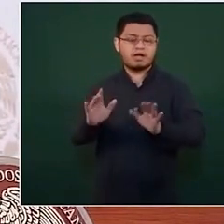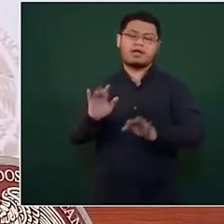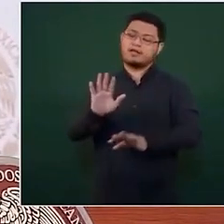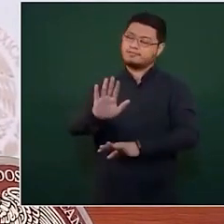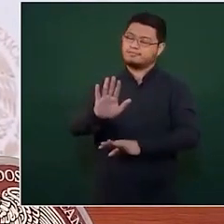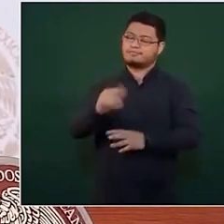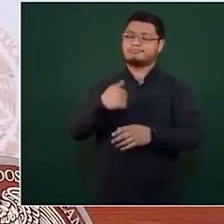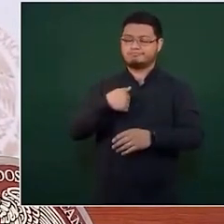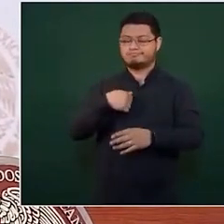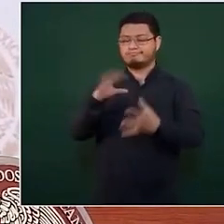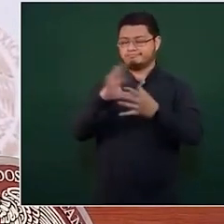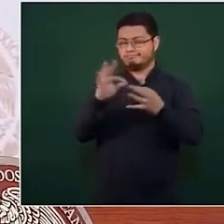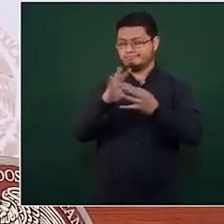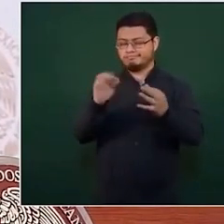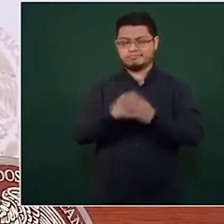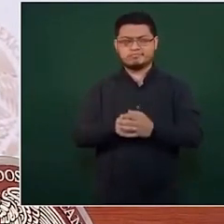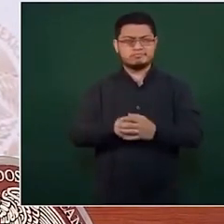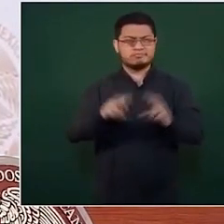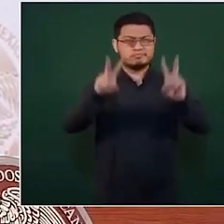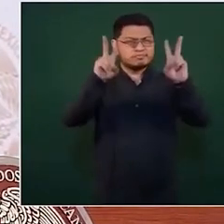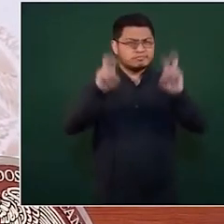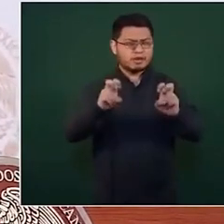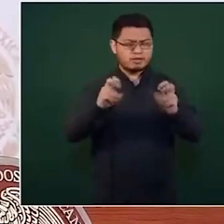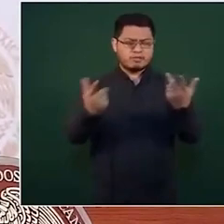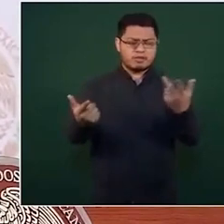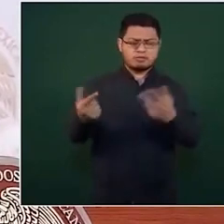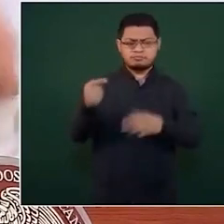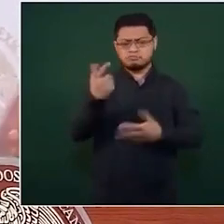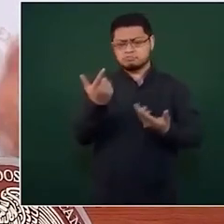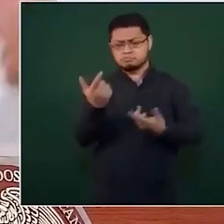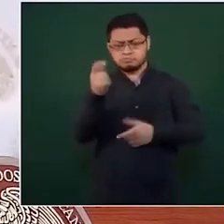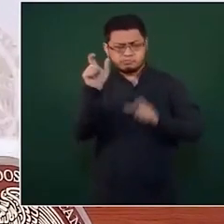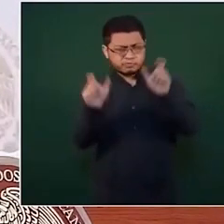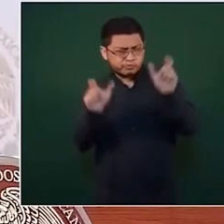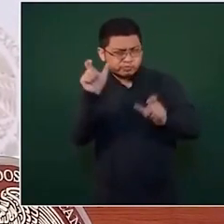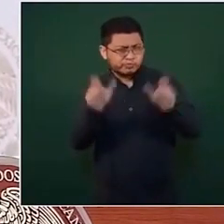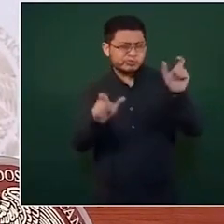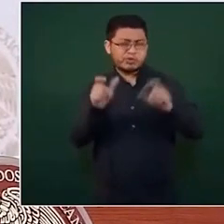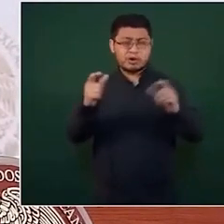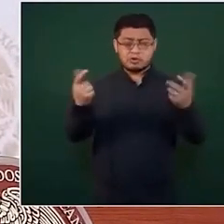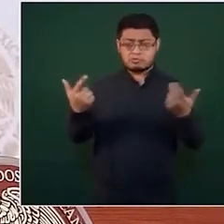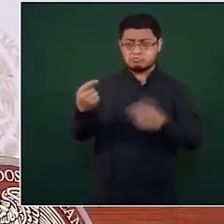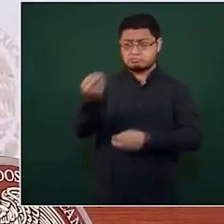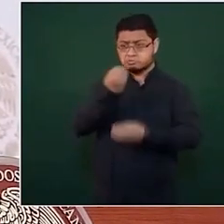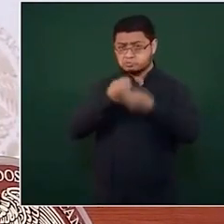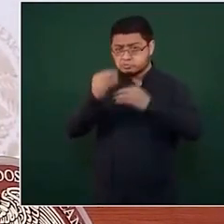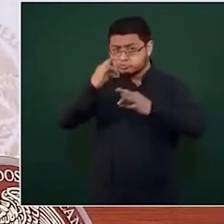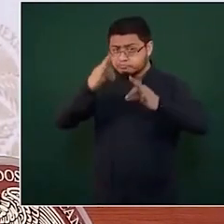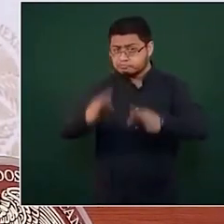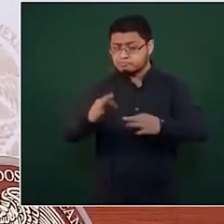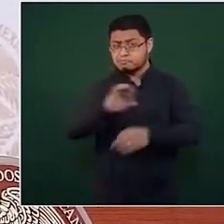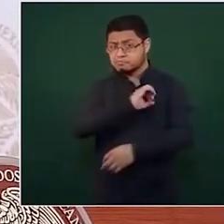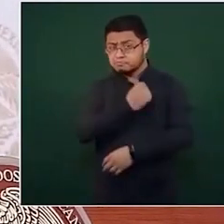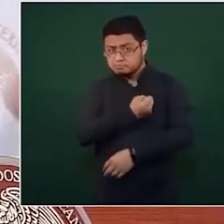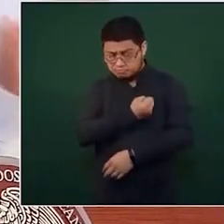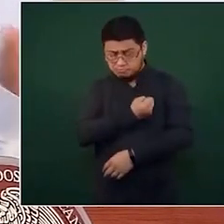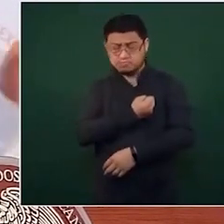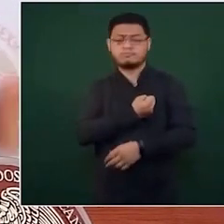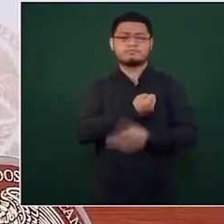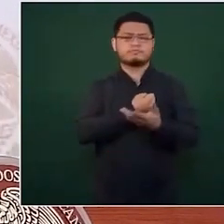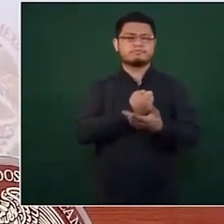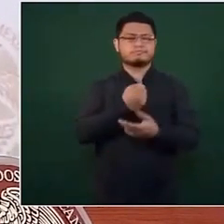la encuesta nacional de salud y nutrición 2020 en antelación o en preparación al operativo de vacunación